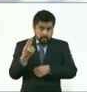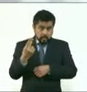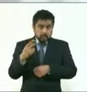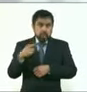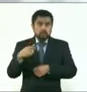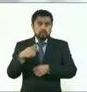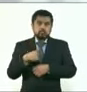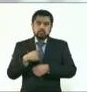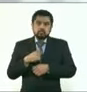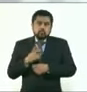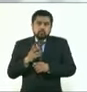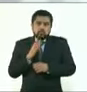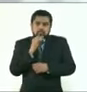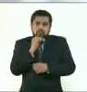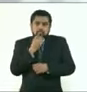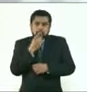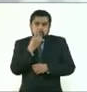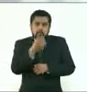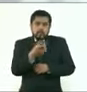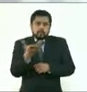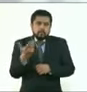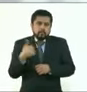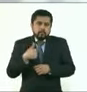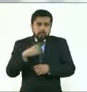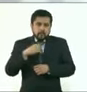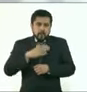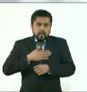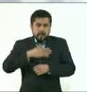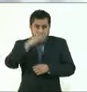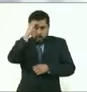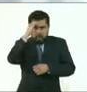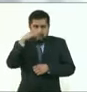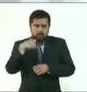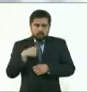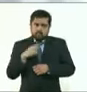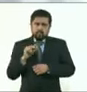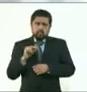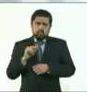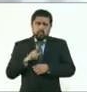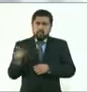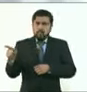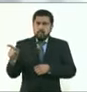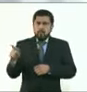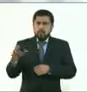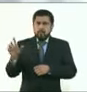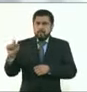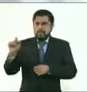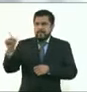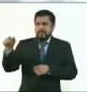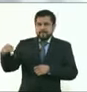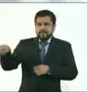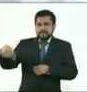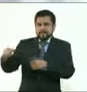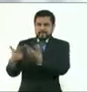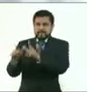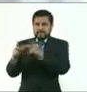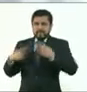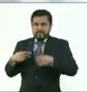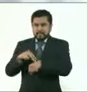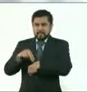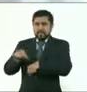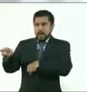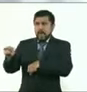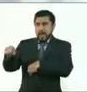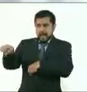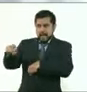expertos. Yo no podría emitir una opinión personal, dado que es un asunto médico y son los expertos quienes tienen que definirlo. Y nosotros,